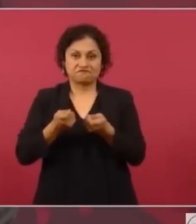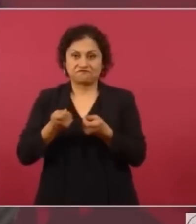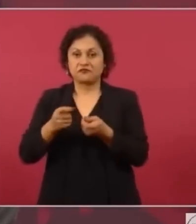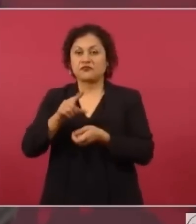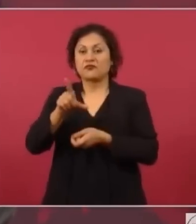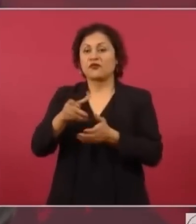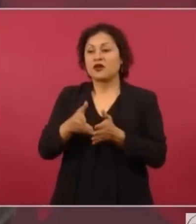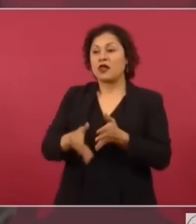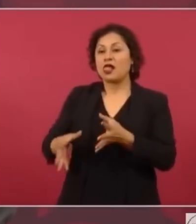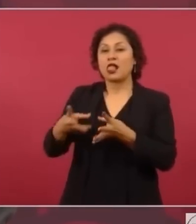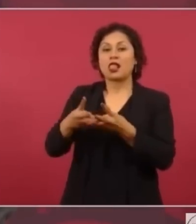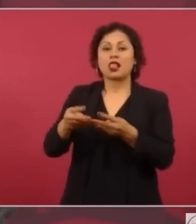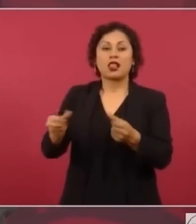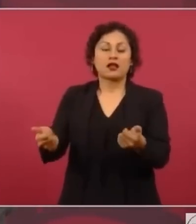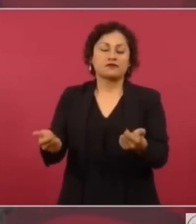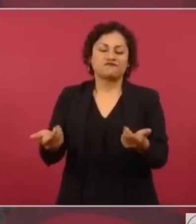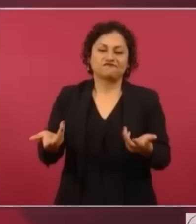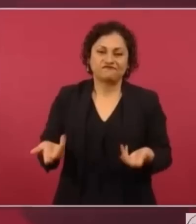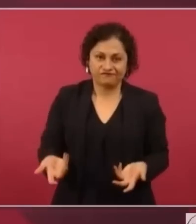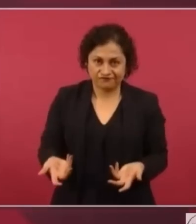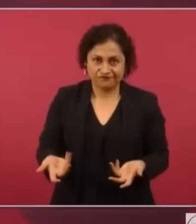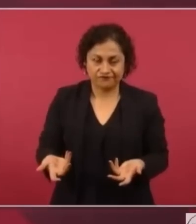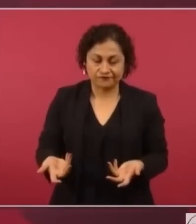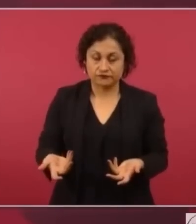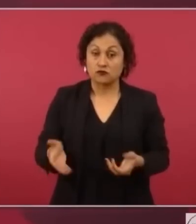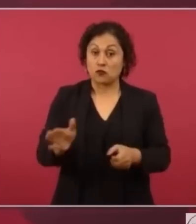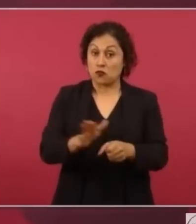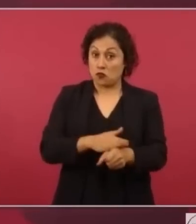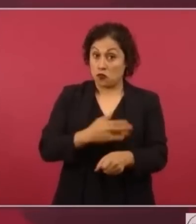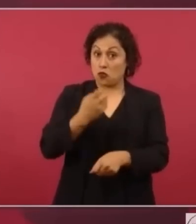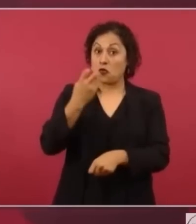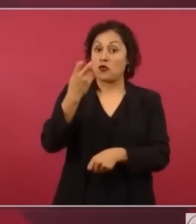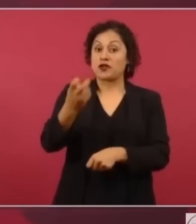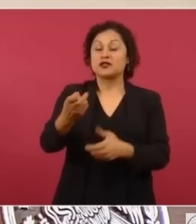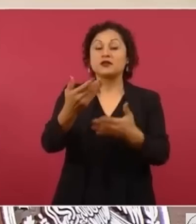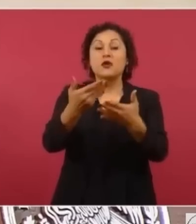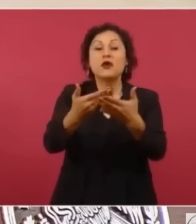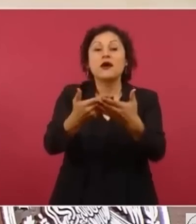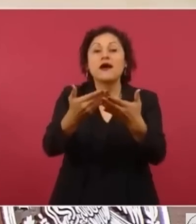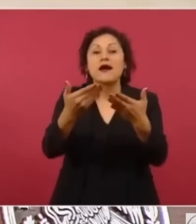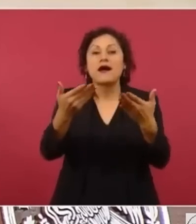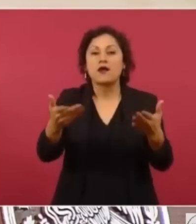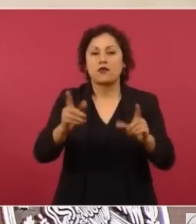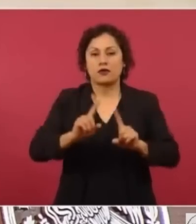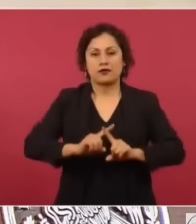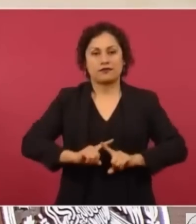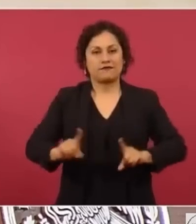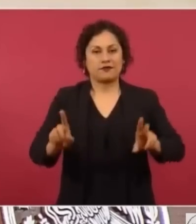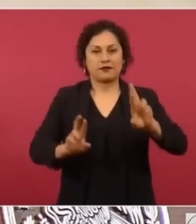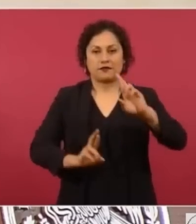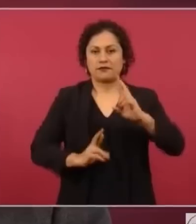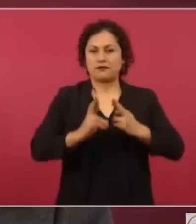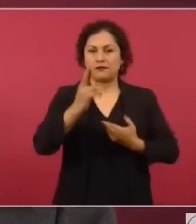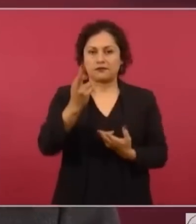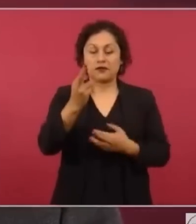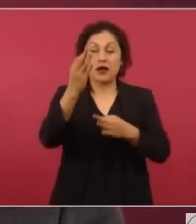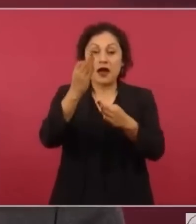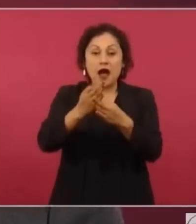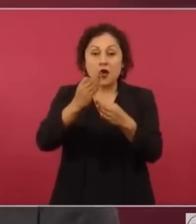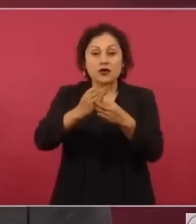importante de todo es que se esté creando conciencia de manera masiva,